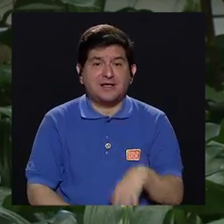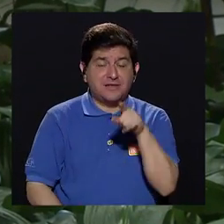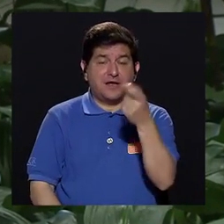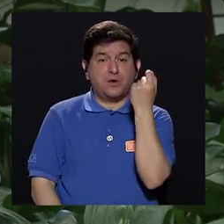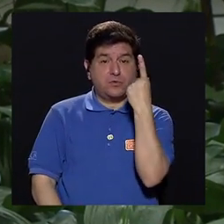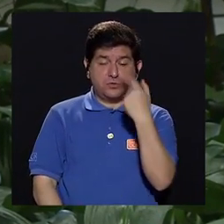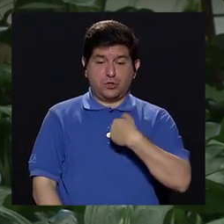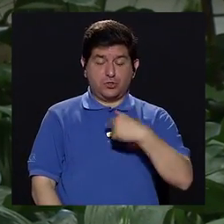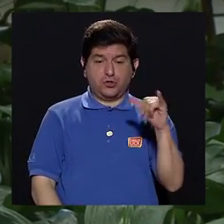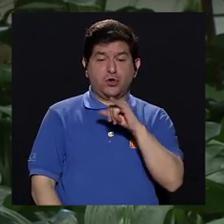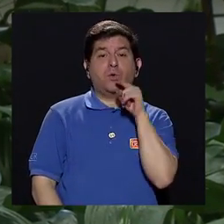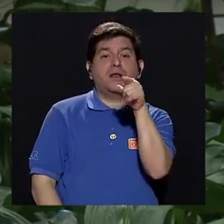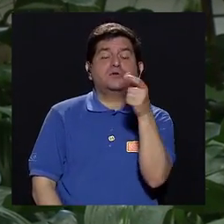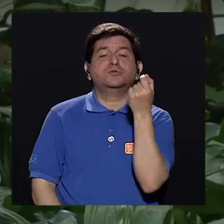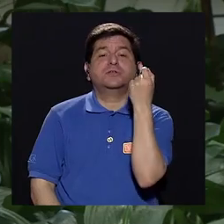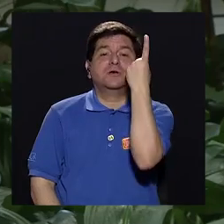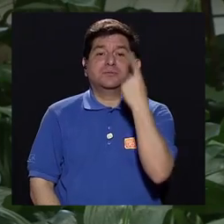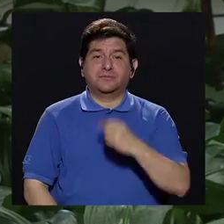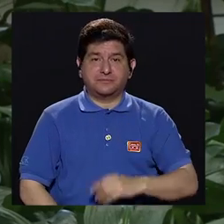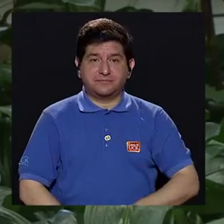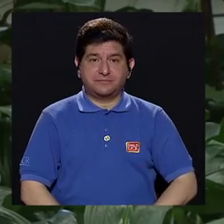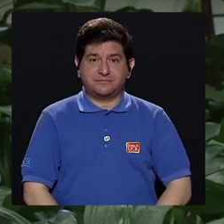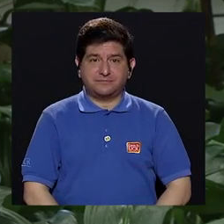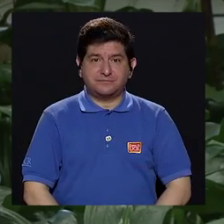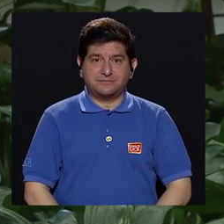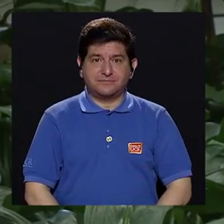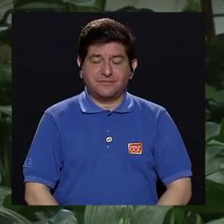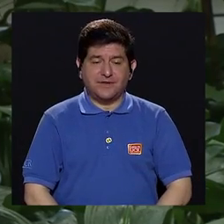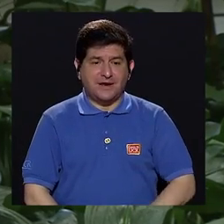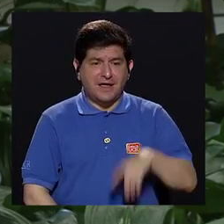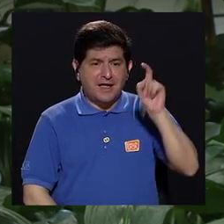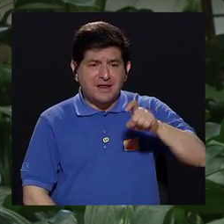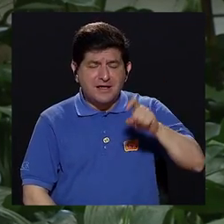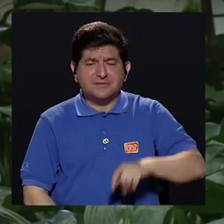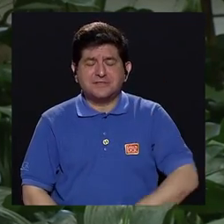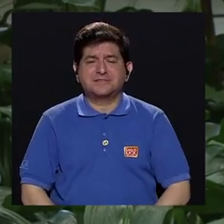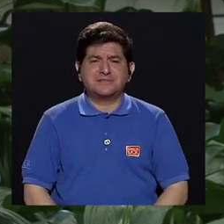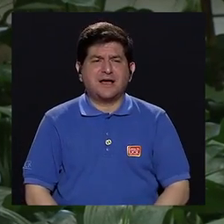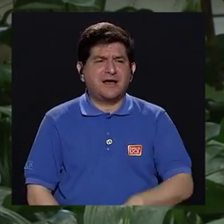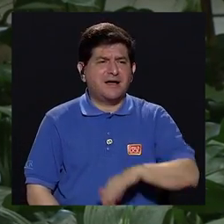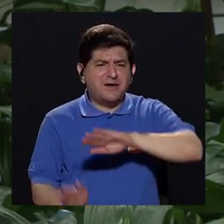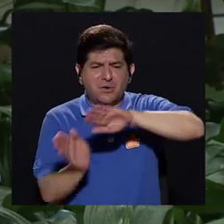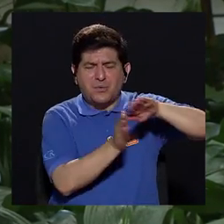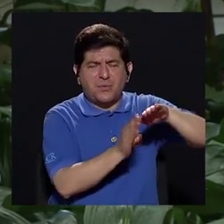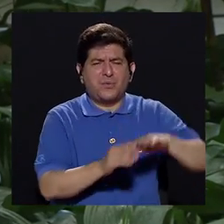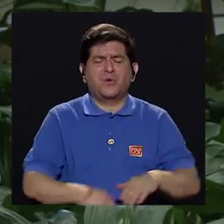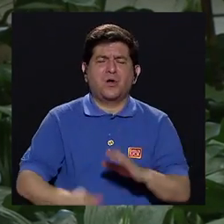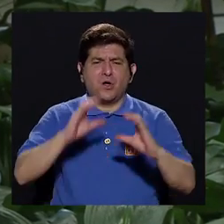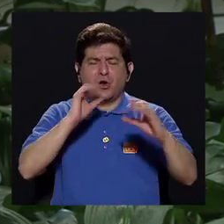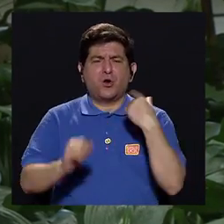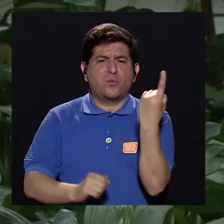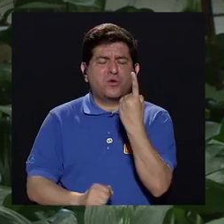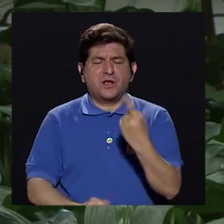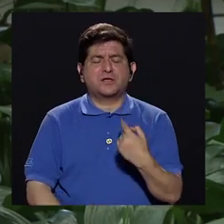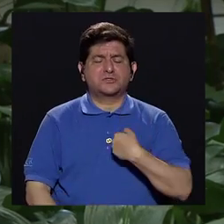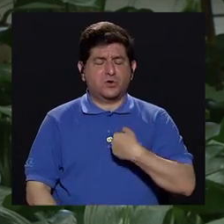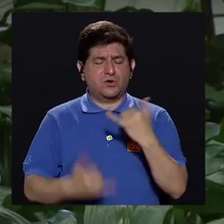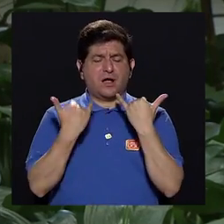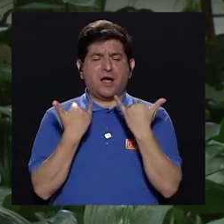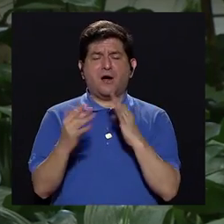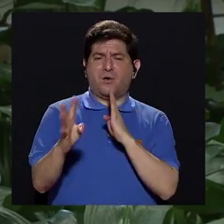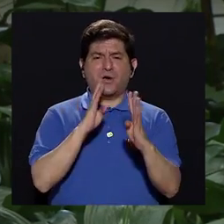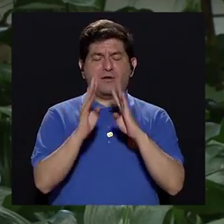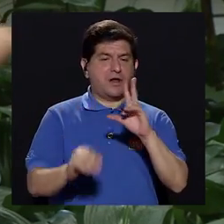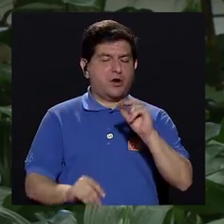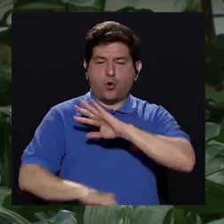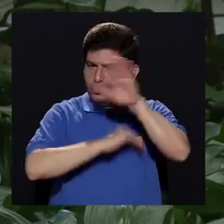que usted me comprenda como yo comprenderlo a usted tenemos que quitarnos de acá que comunicación que es solo que yo puedo hacer esto que estoy haciendo en